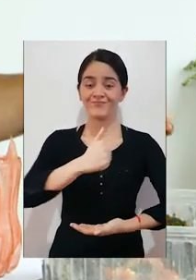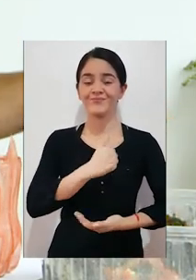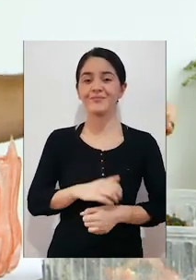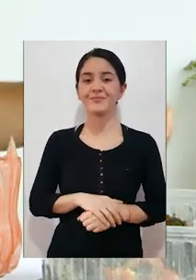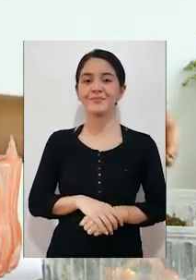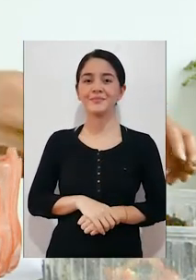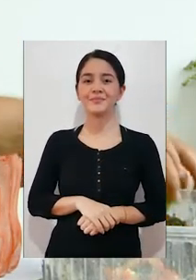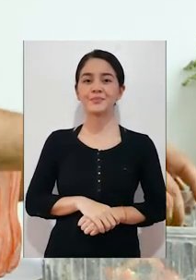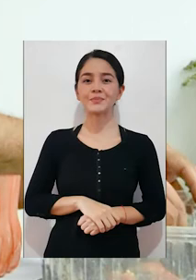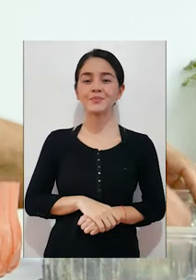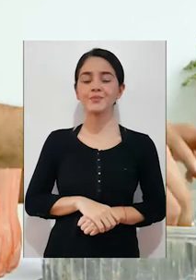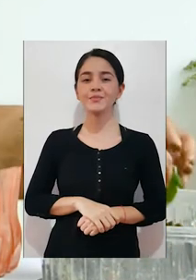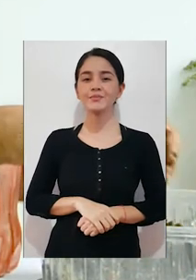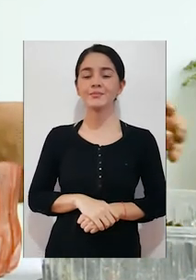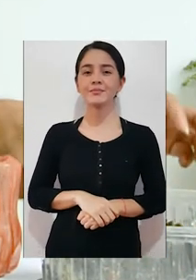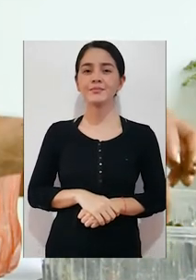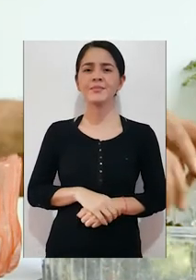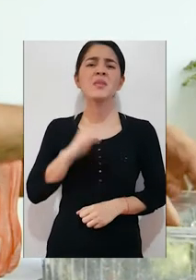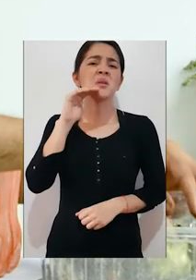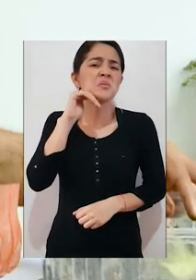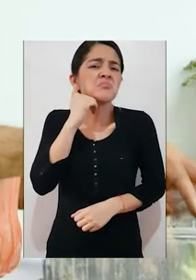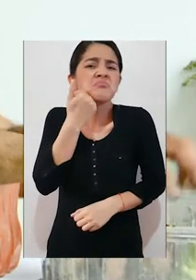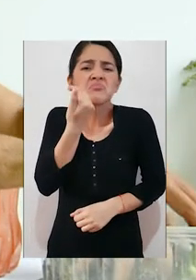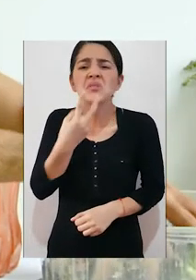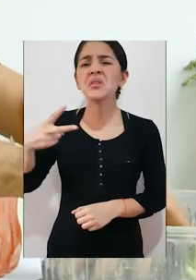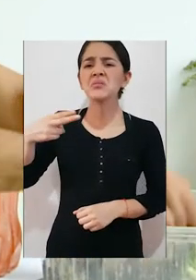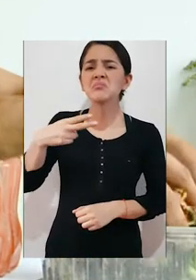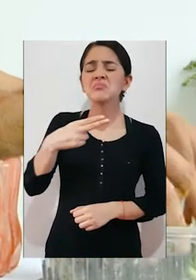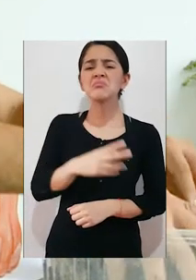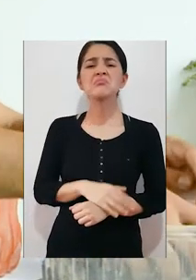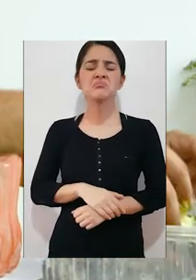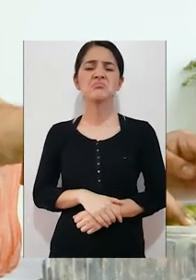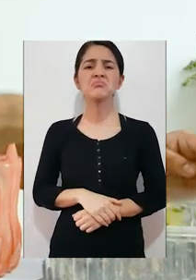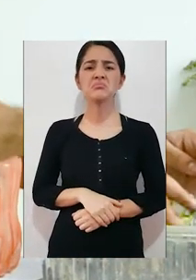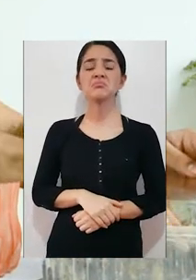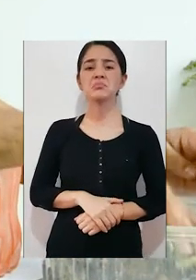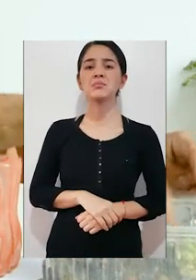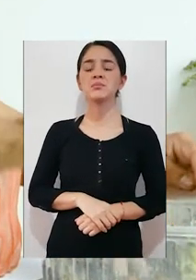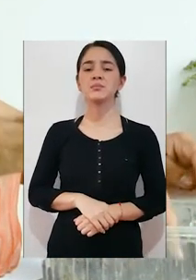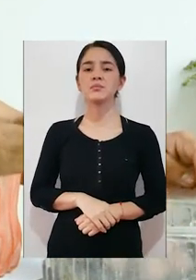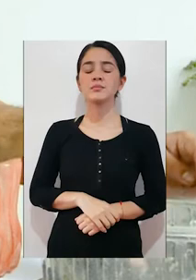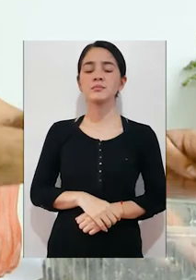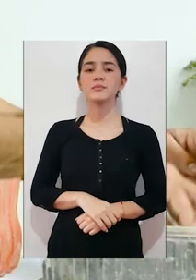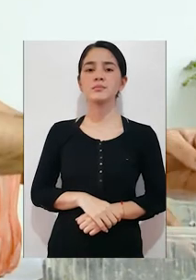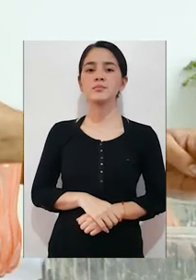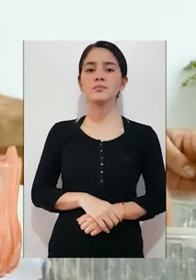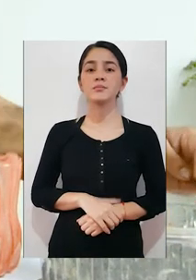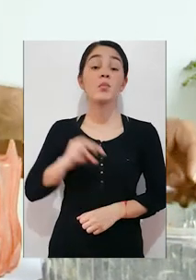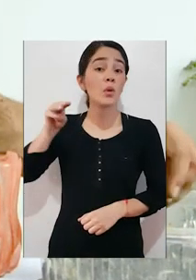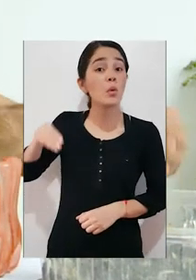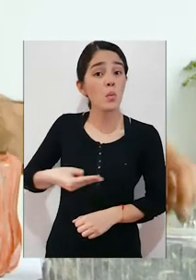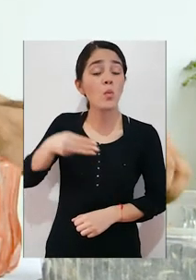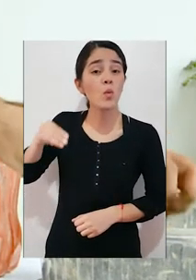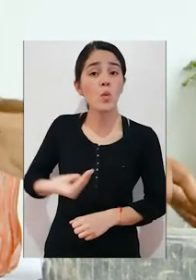Vamos a colocar. Si ustedes quieren cortarlo, lo pueden hacer. No hay ningún problema, recuerden, ya sea con la cuchara,